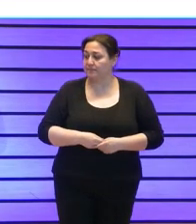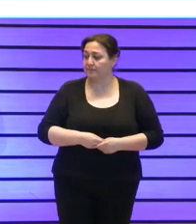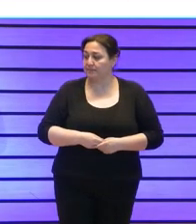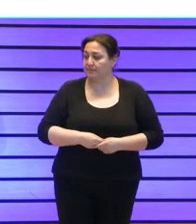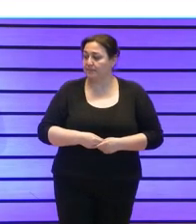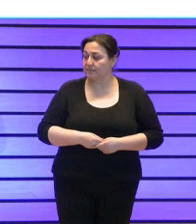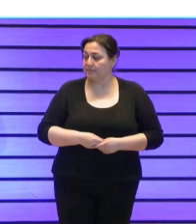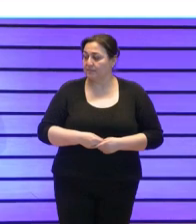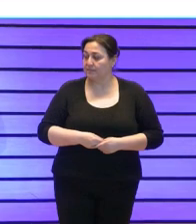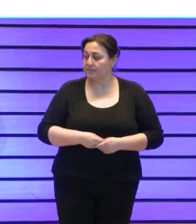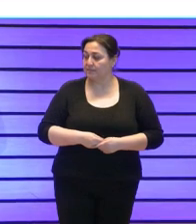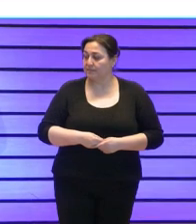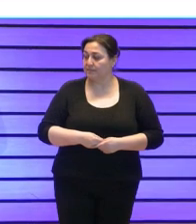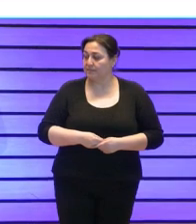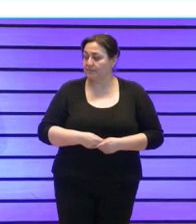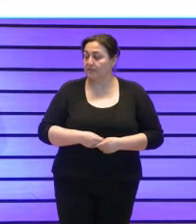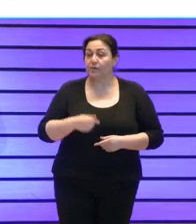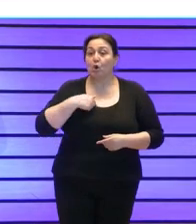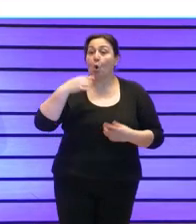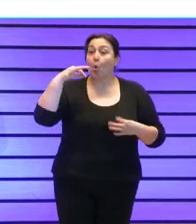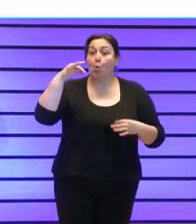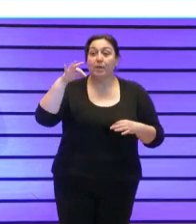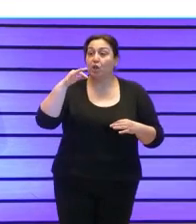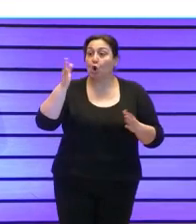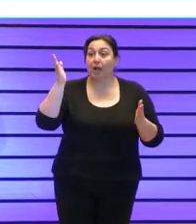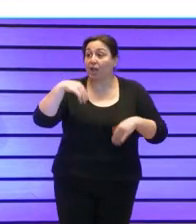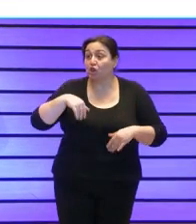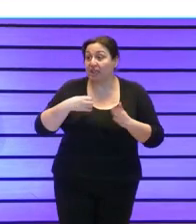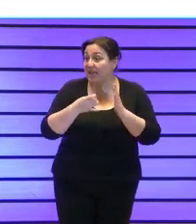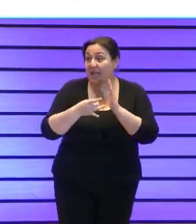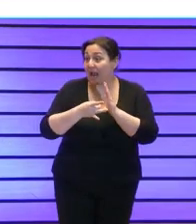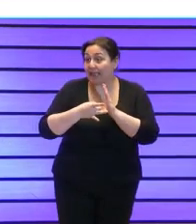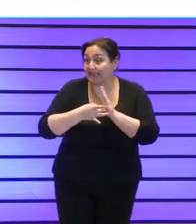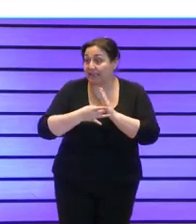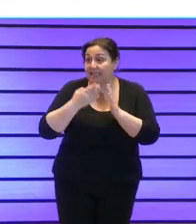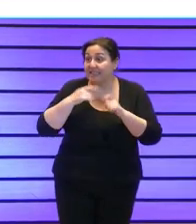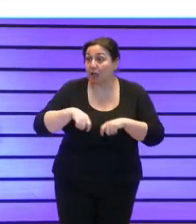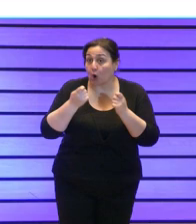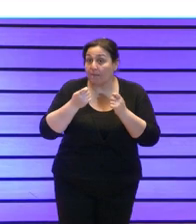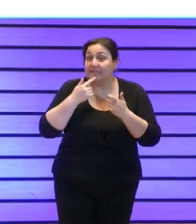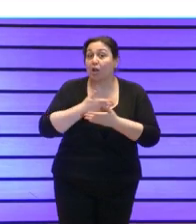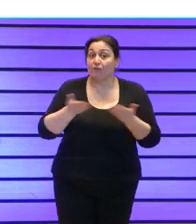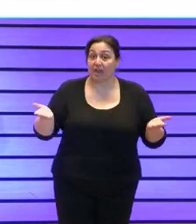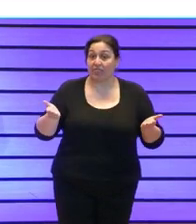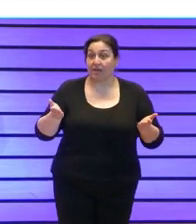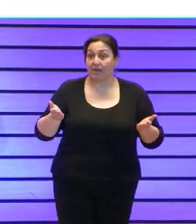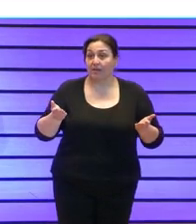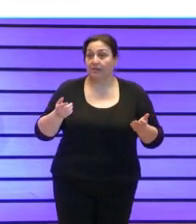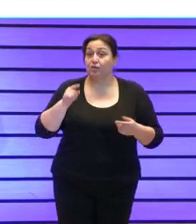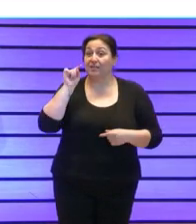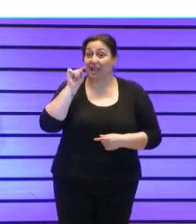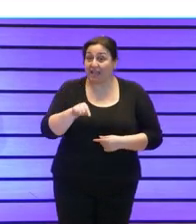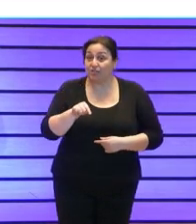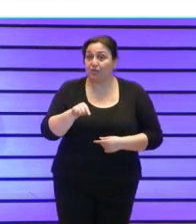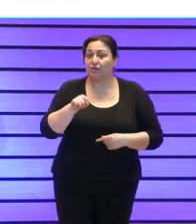y dice así lo único que no tiene garantía cuando se rompe es la confianza y sobre